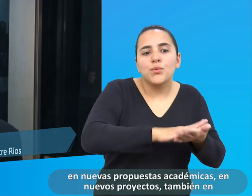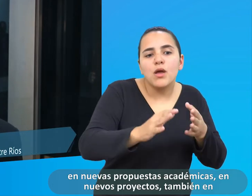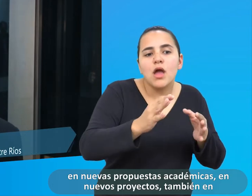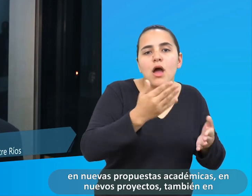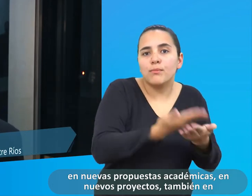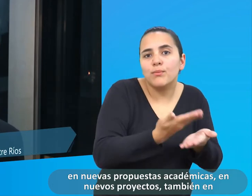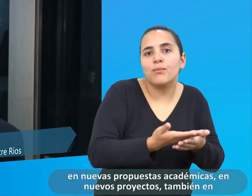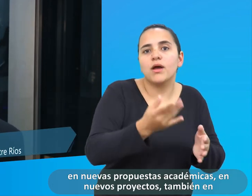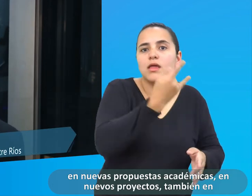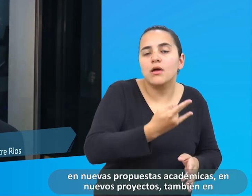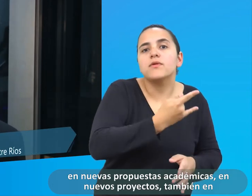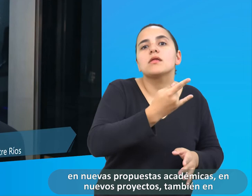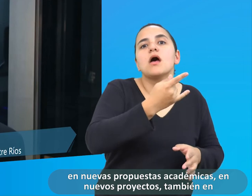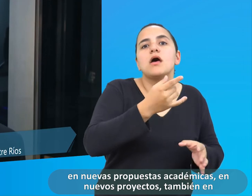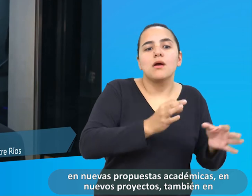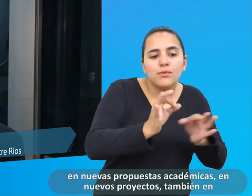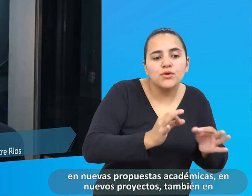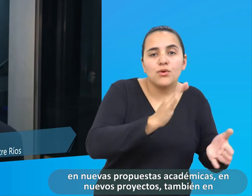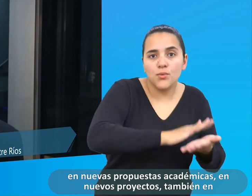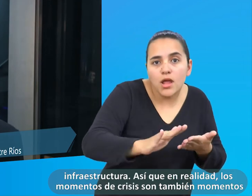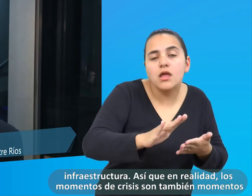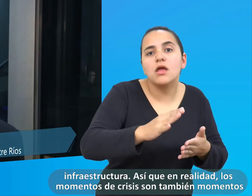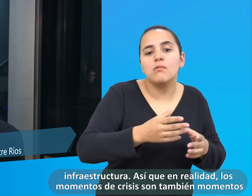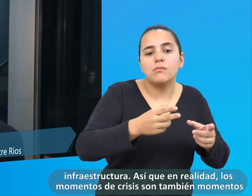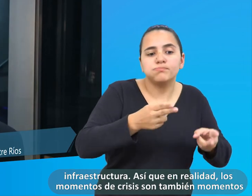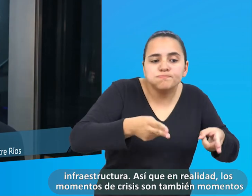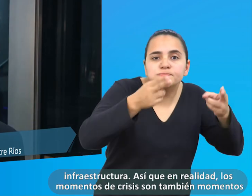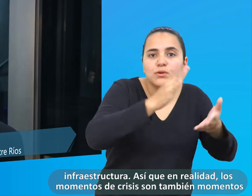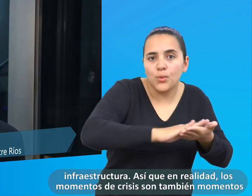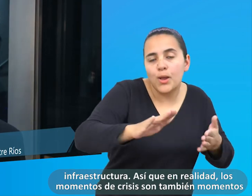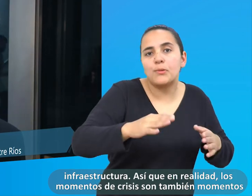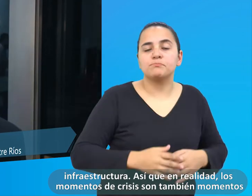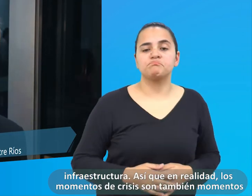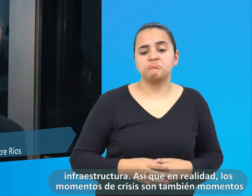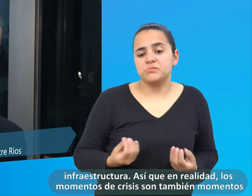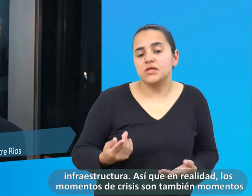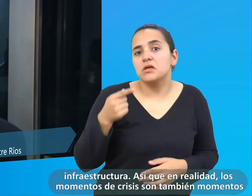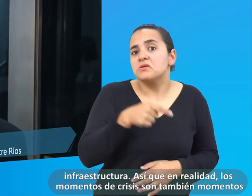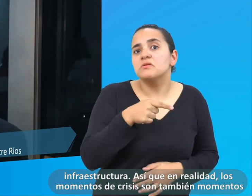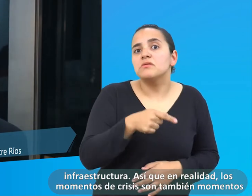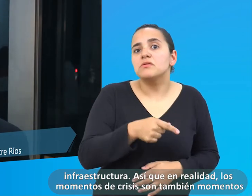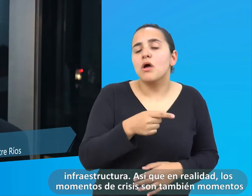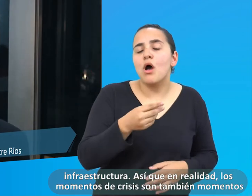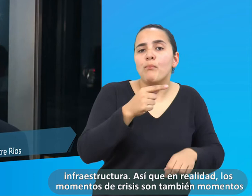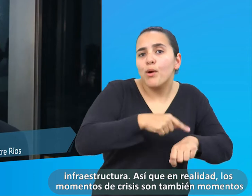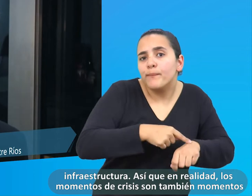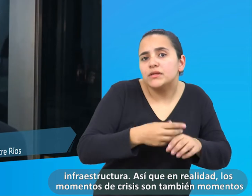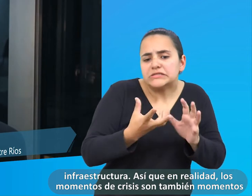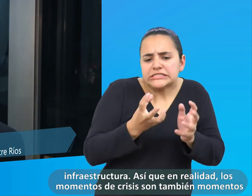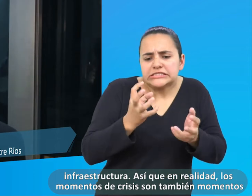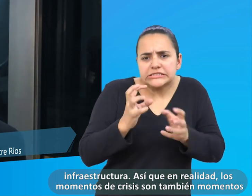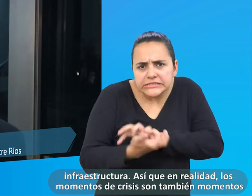nuevas ofertas, en nuevas propuestas académicas, en nuevos proyectos y también en infraestructura. Así que en realidad los